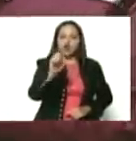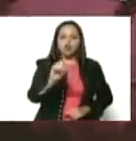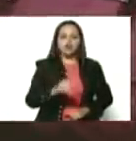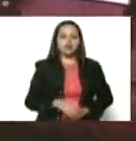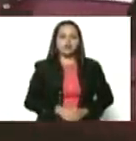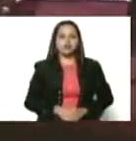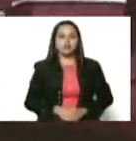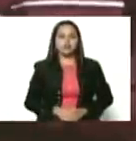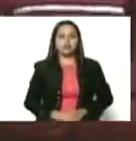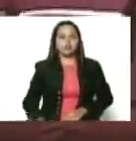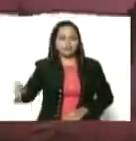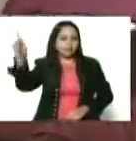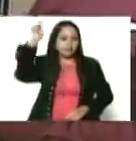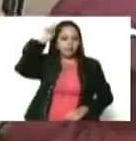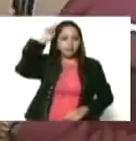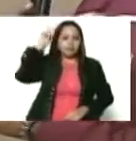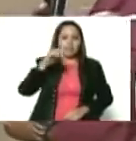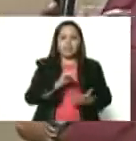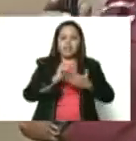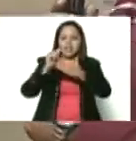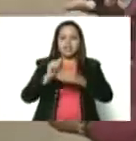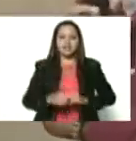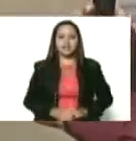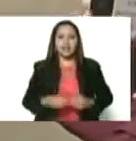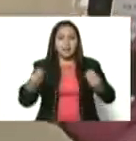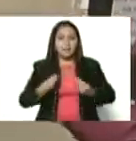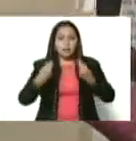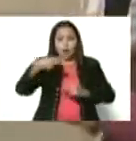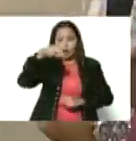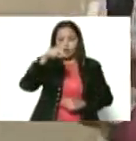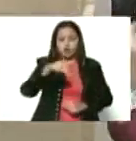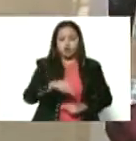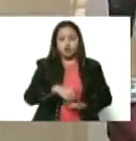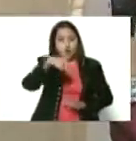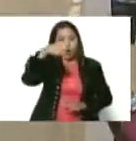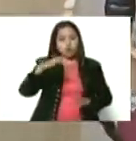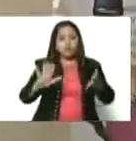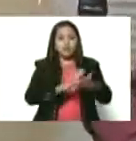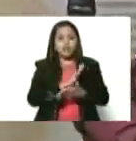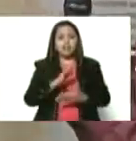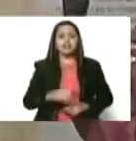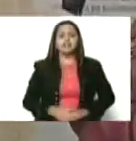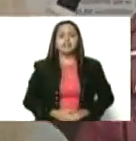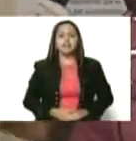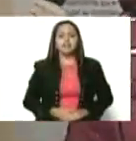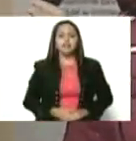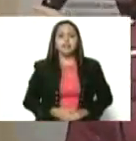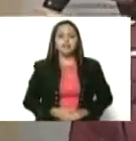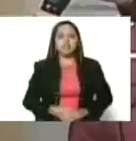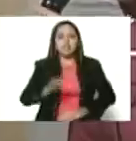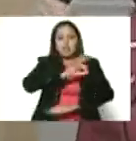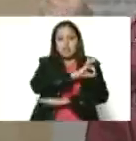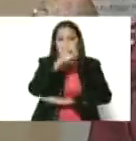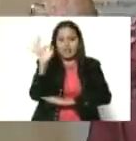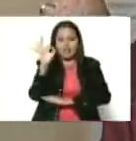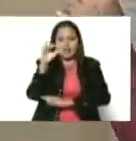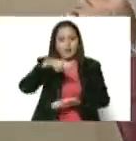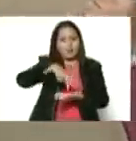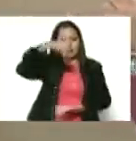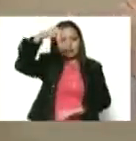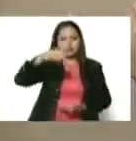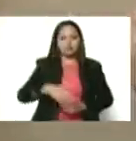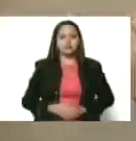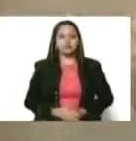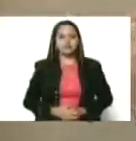cacica, que vivió en el norte de lo que hoy es Barquisimeto, estado Lara. Fue